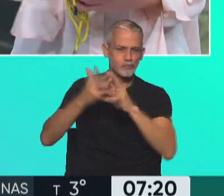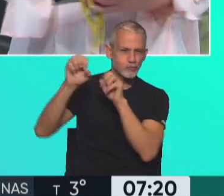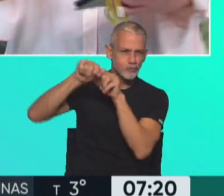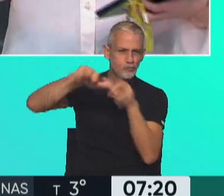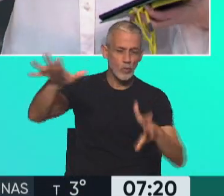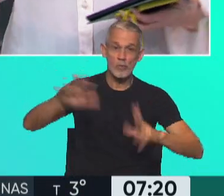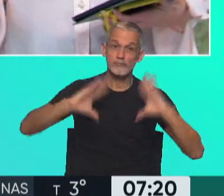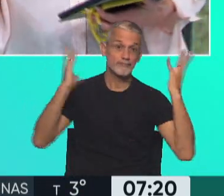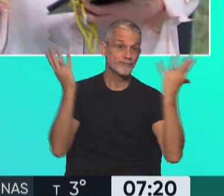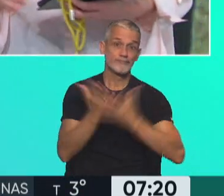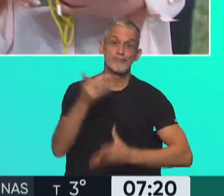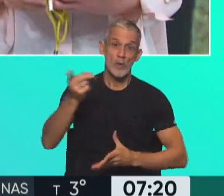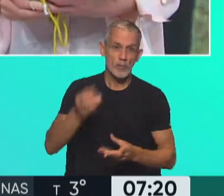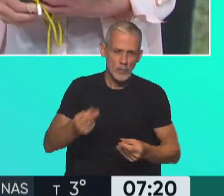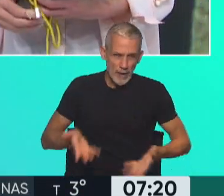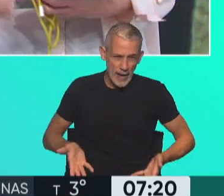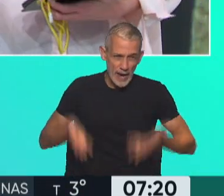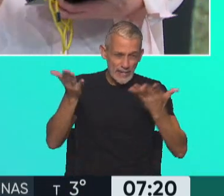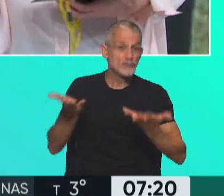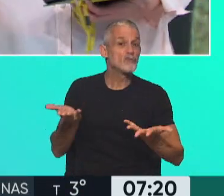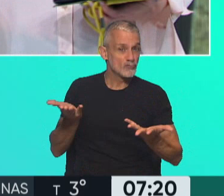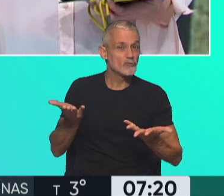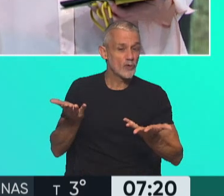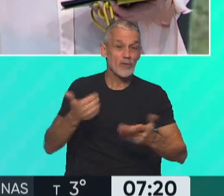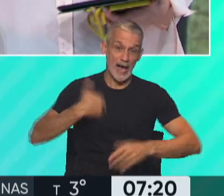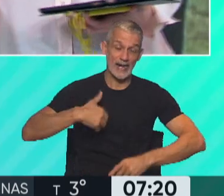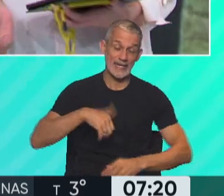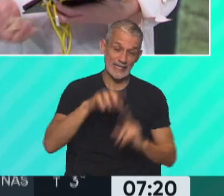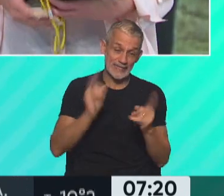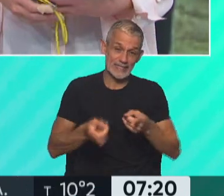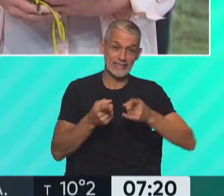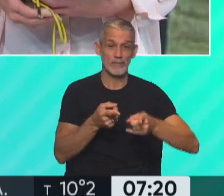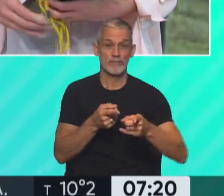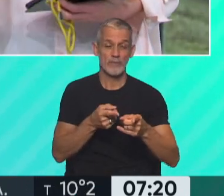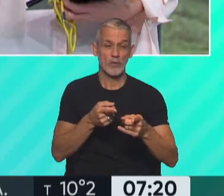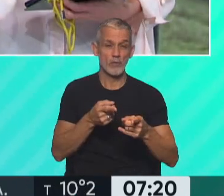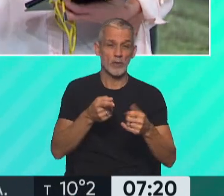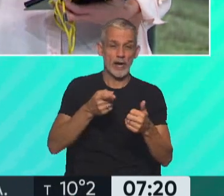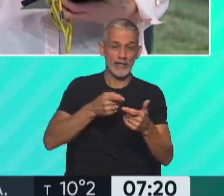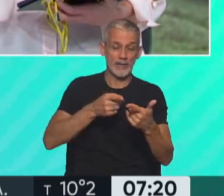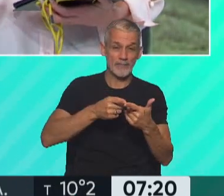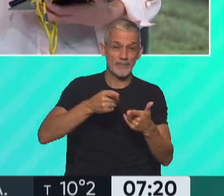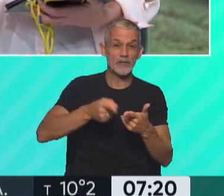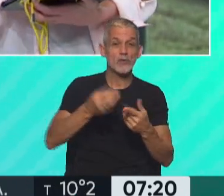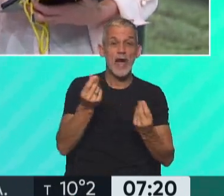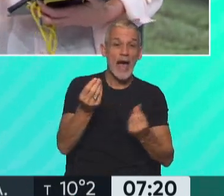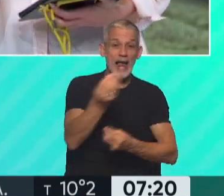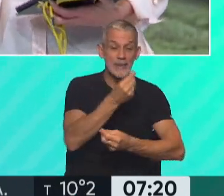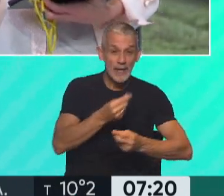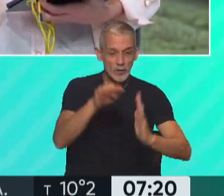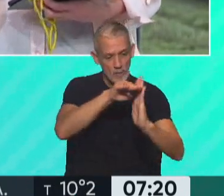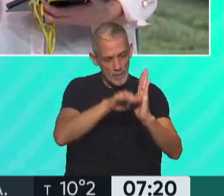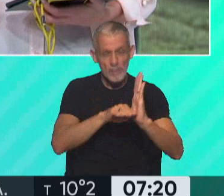a nivel global una suba en los alimentos, que en Argentina obviamente se va a expresar y va a estar el rubro alimentos